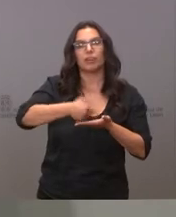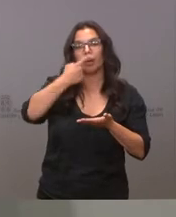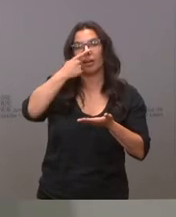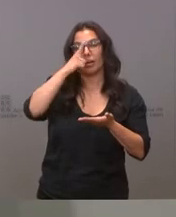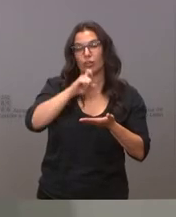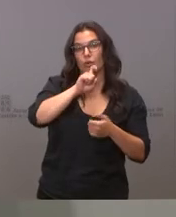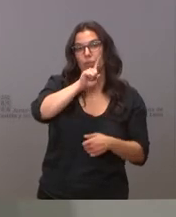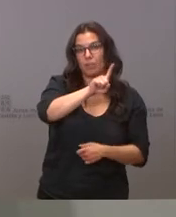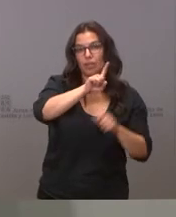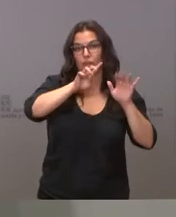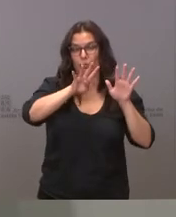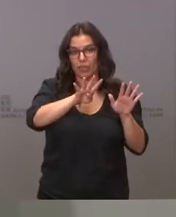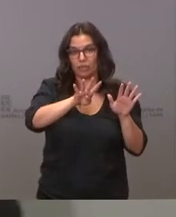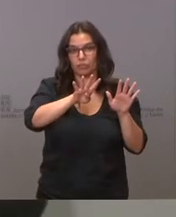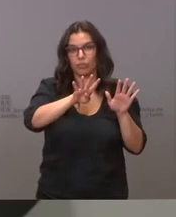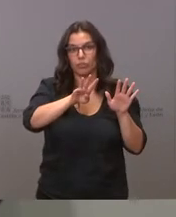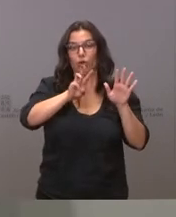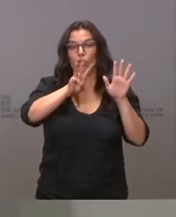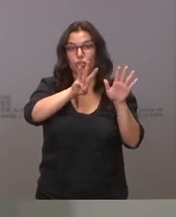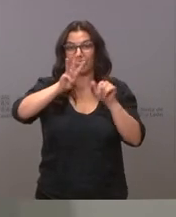1983.